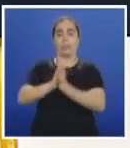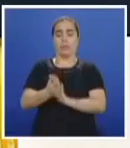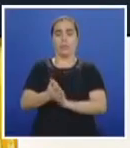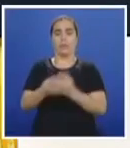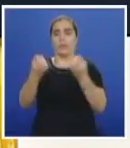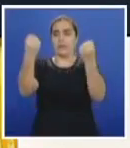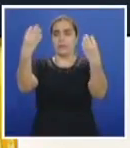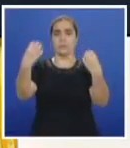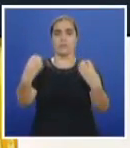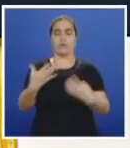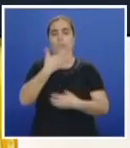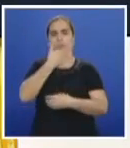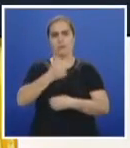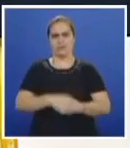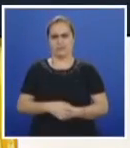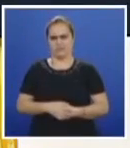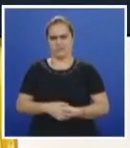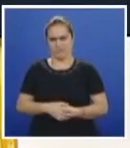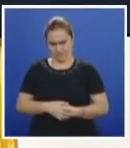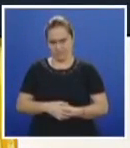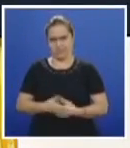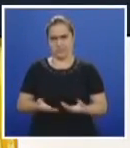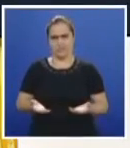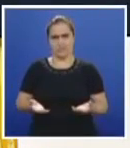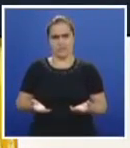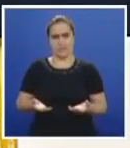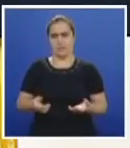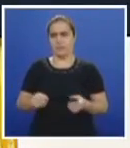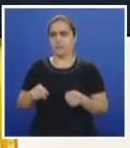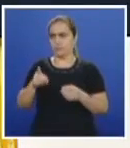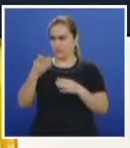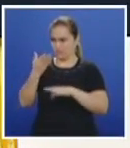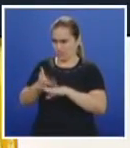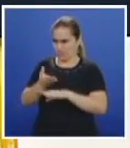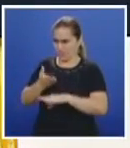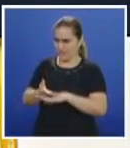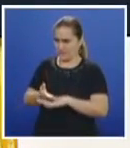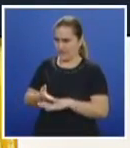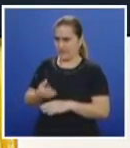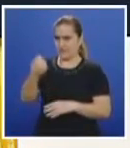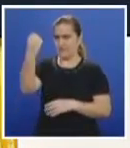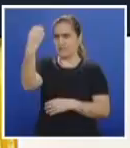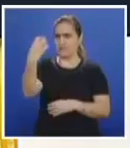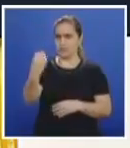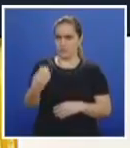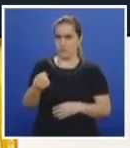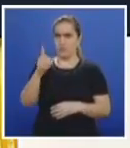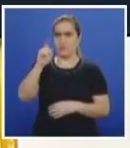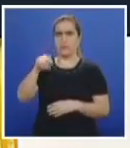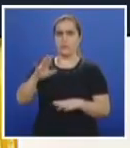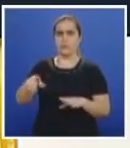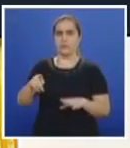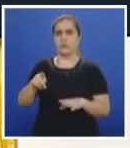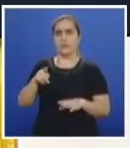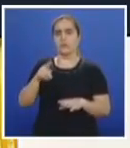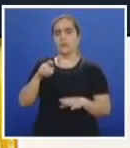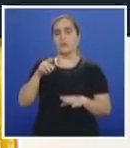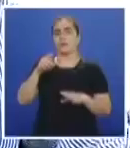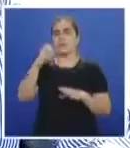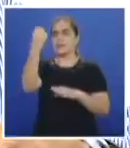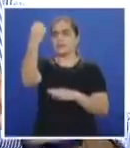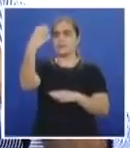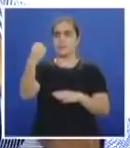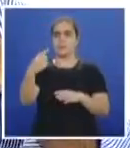instalados los semáforos, hay que esperar a que funcionen. ¿Cuál sería la propuesta en materia de semáforos y en materia de ola verde, por ejemplo?